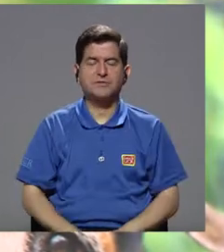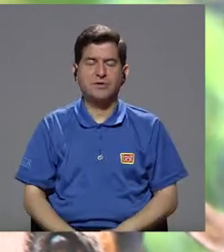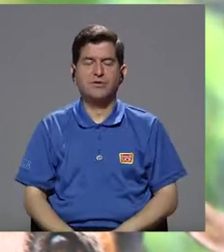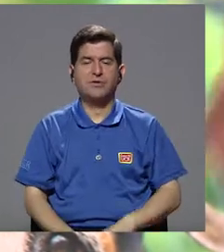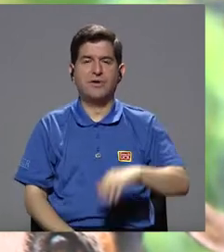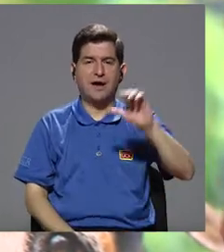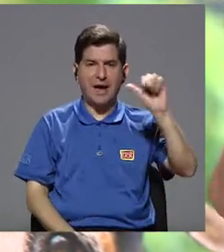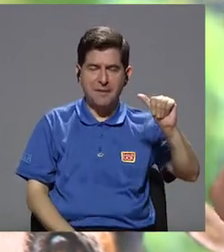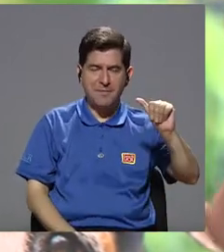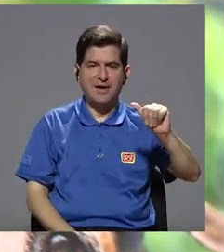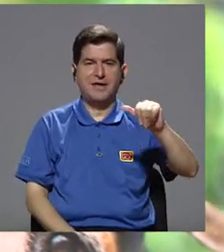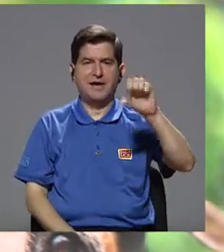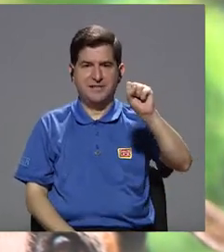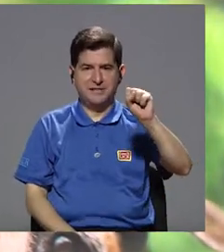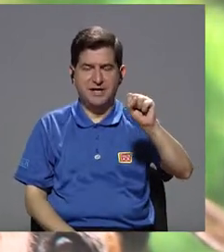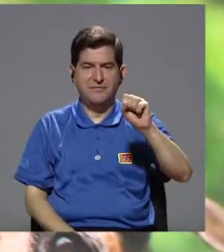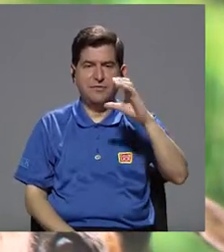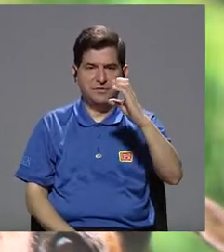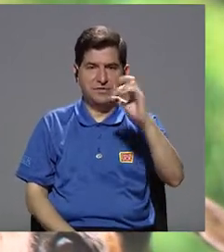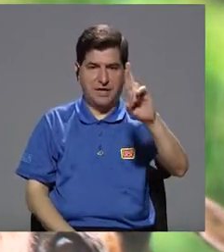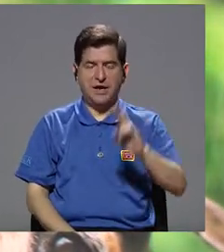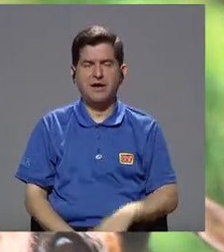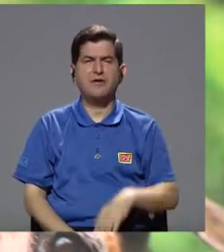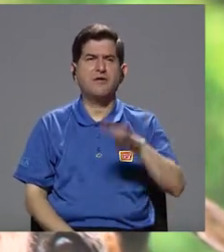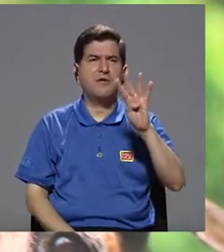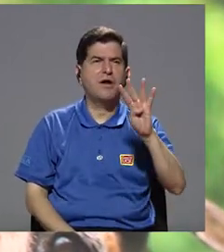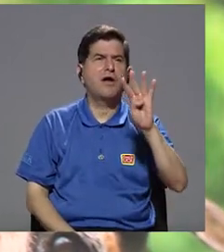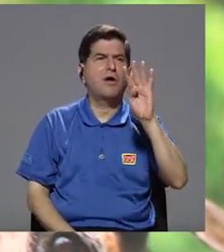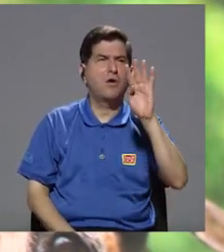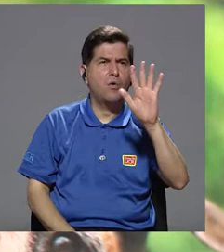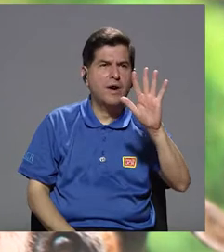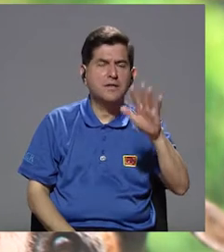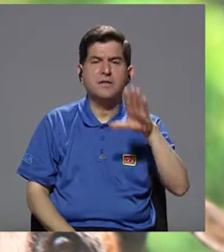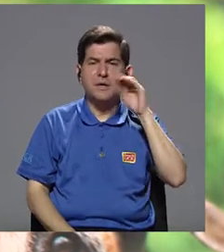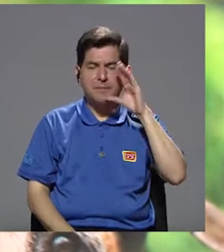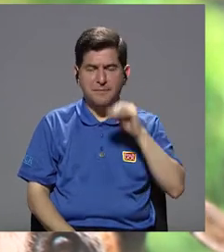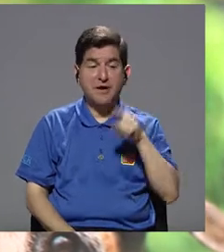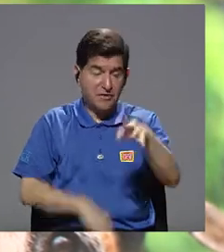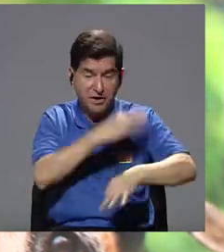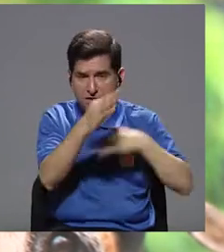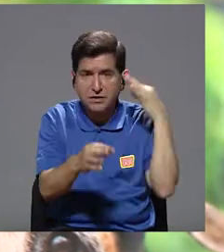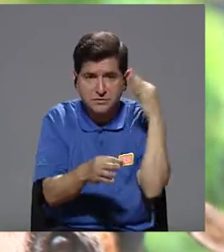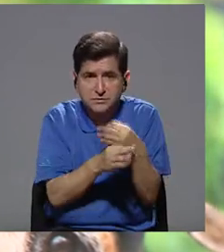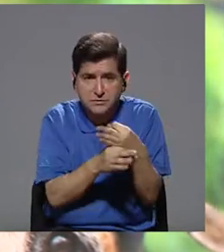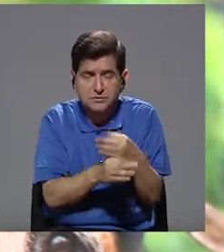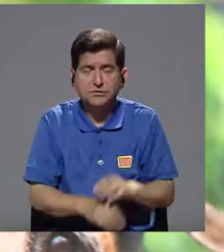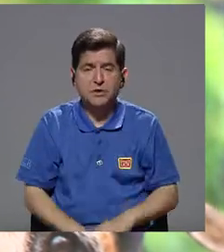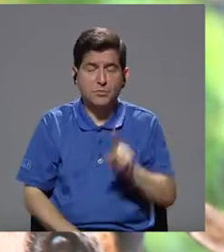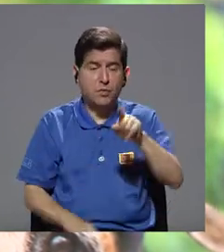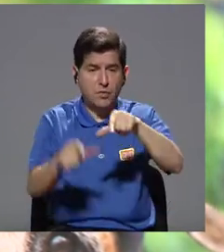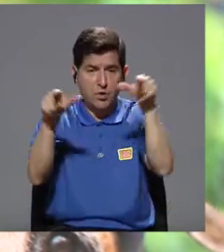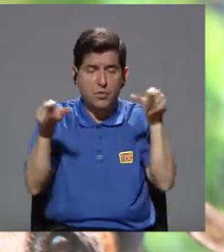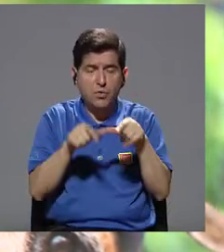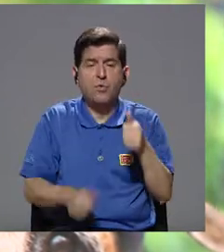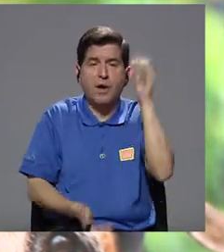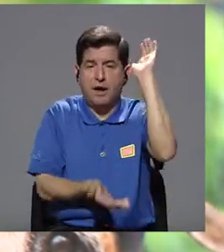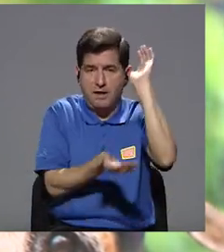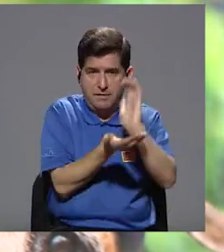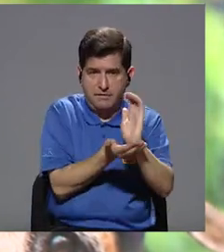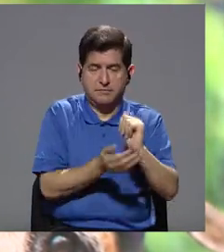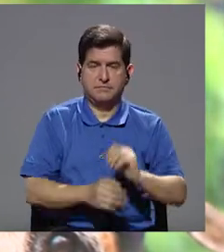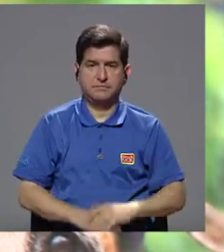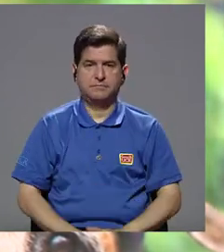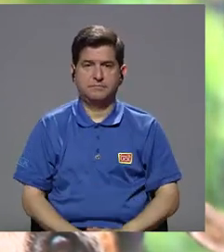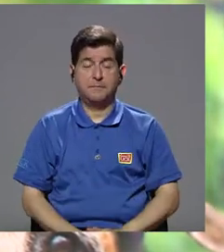con American Stafford Costa Rica, hicimos un decomiso de 45 perros de las American Stafford en un criadero en Alajuelita.